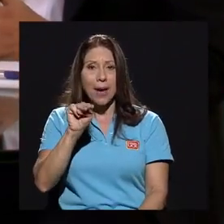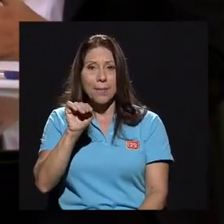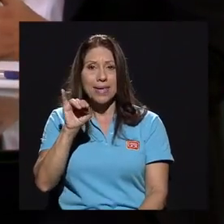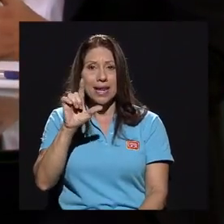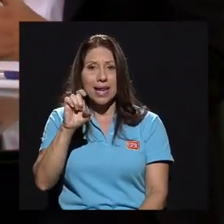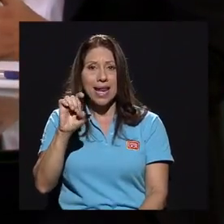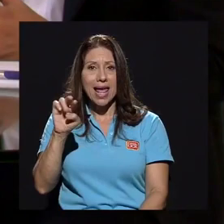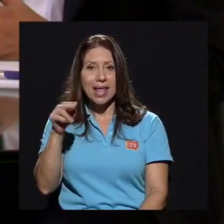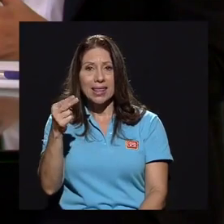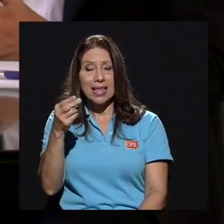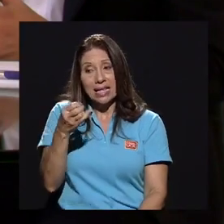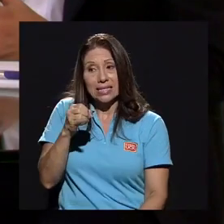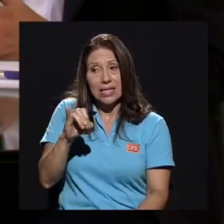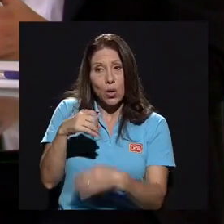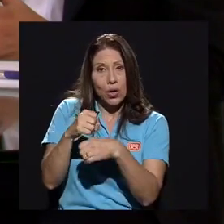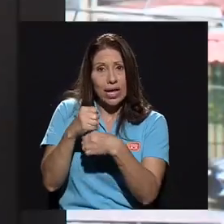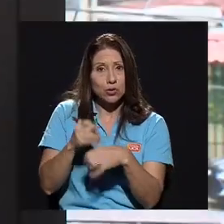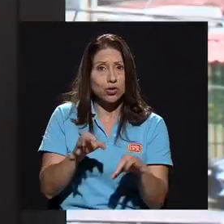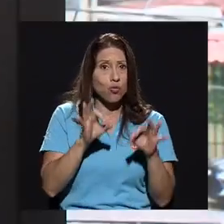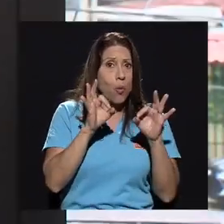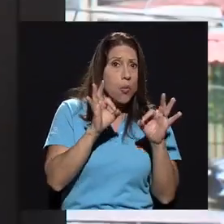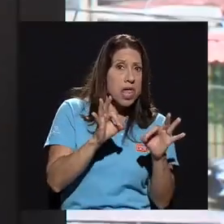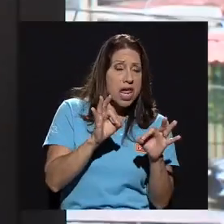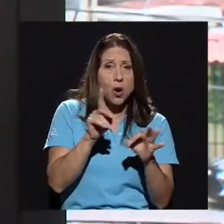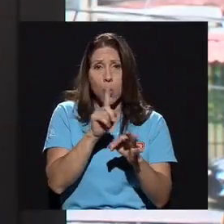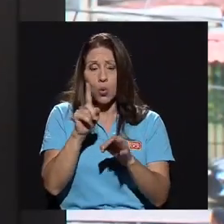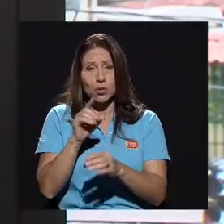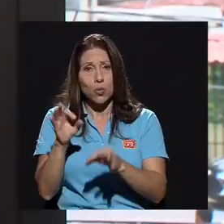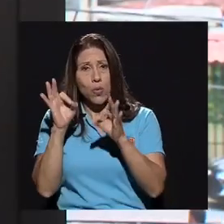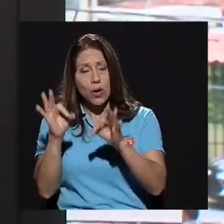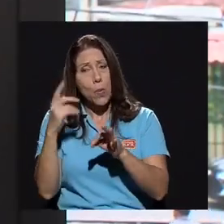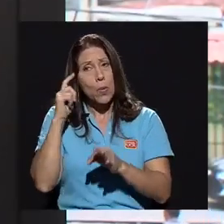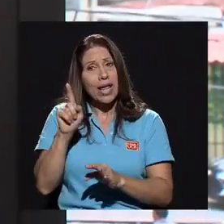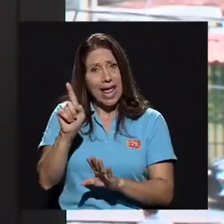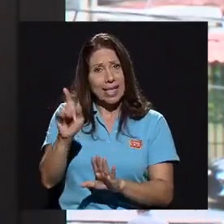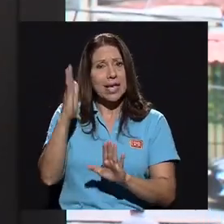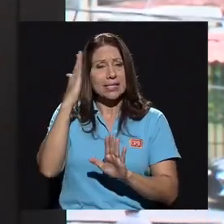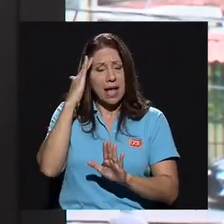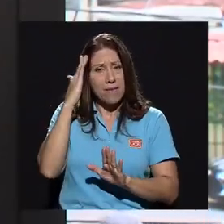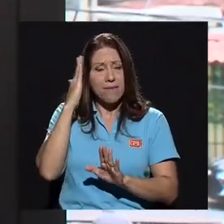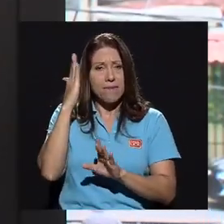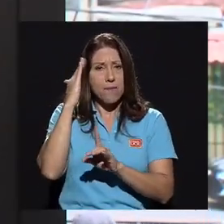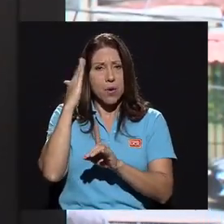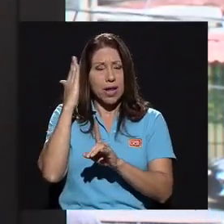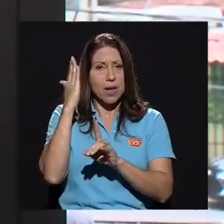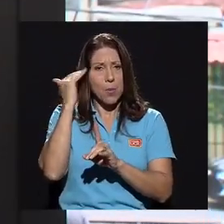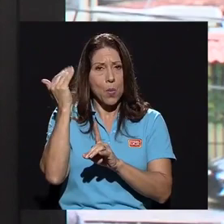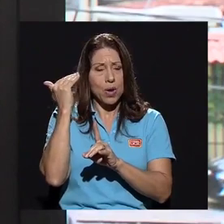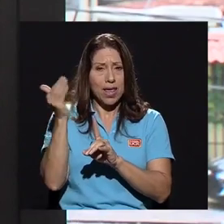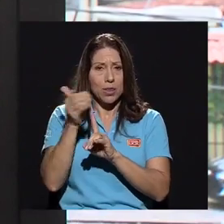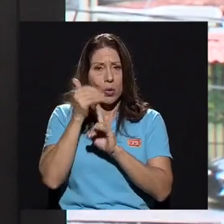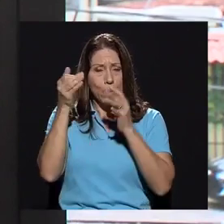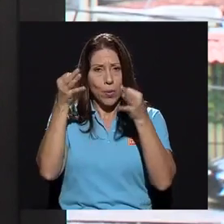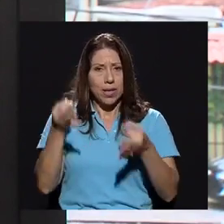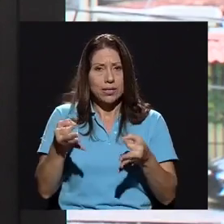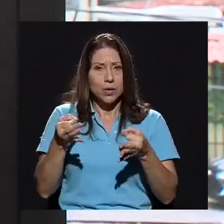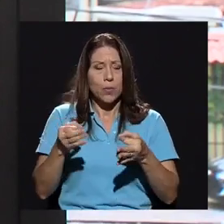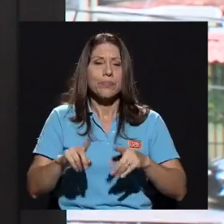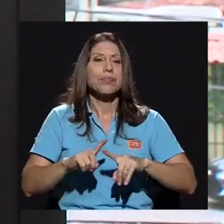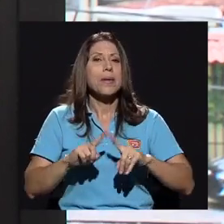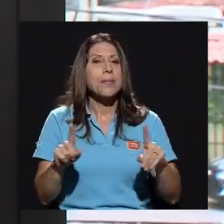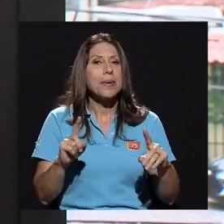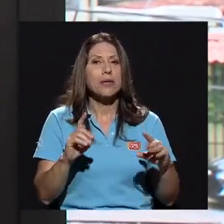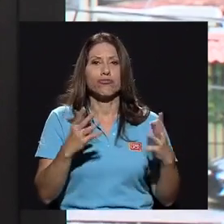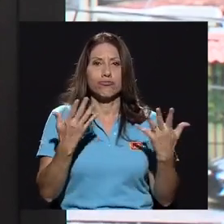que hizo estuvo bien o no estuvo bien porque ella sabrá por qué tomó la decisión. El asunto es que se ha dicho